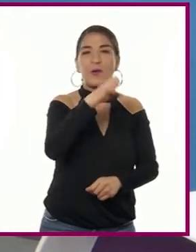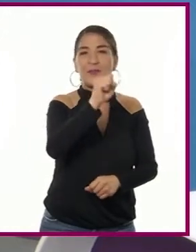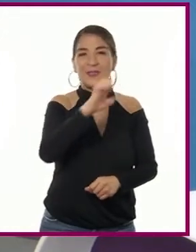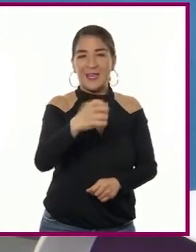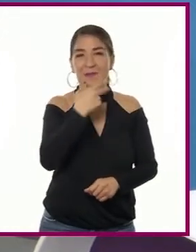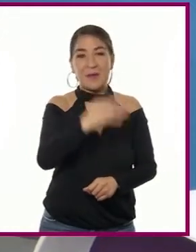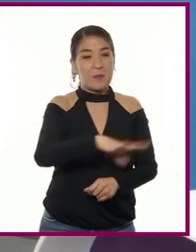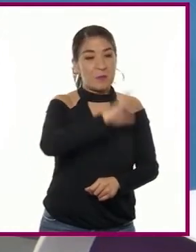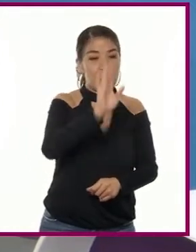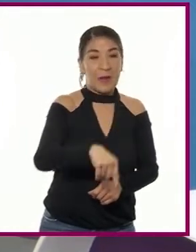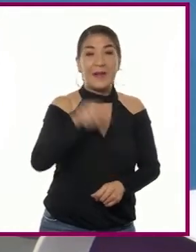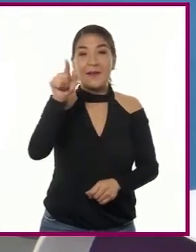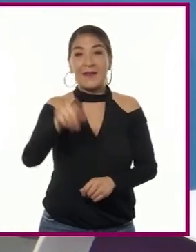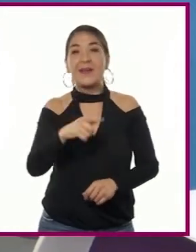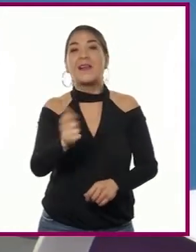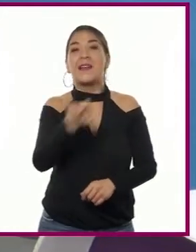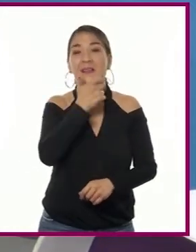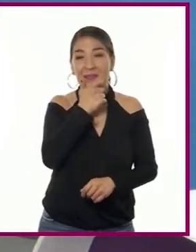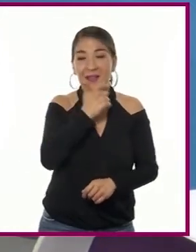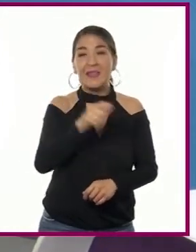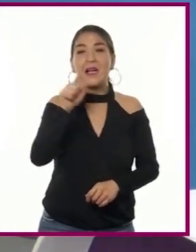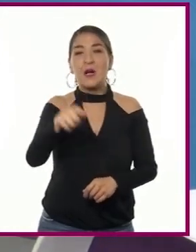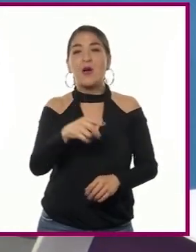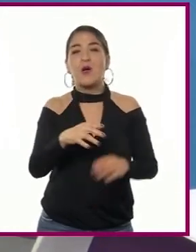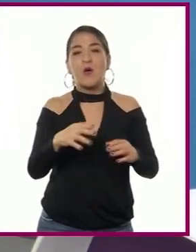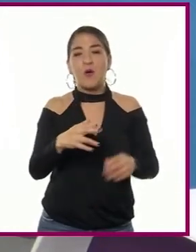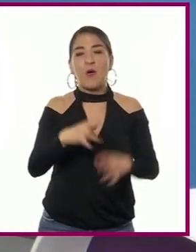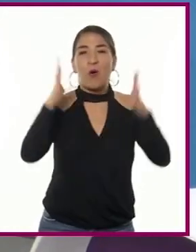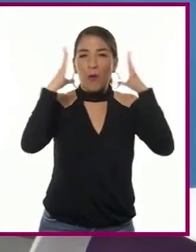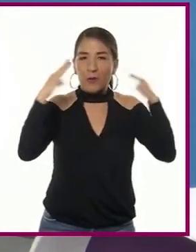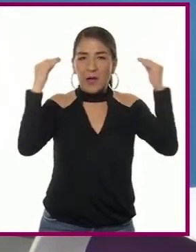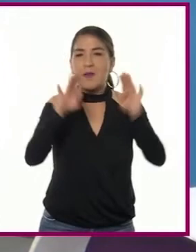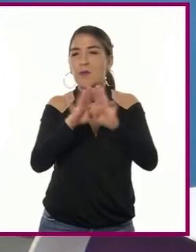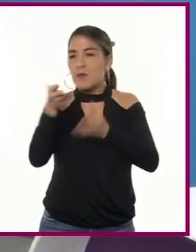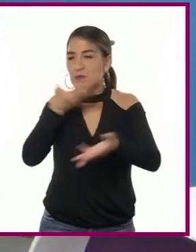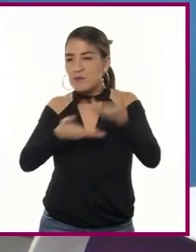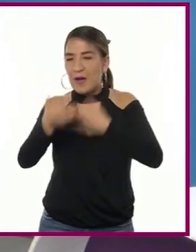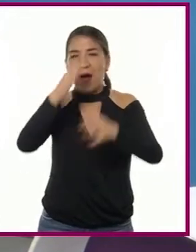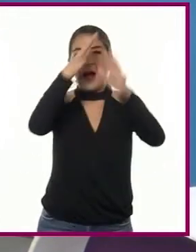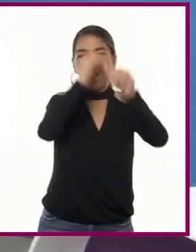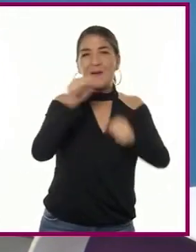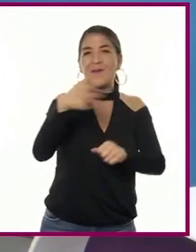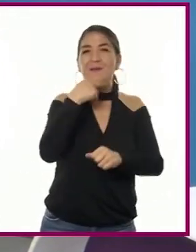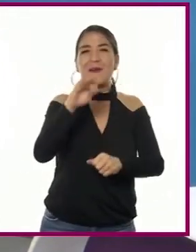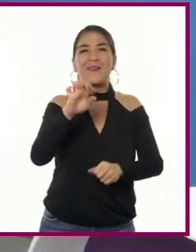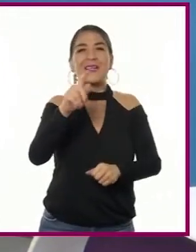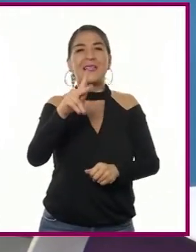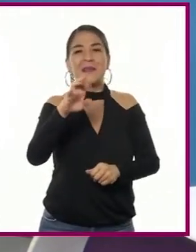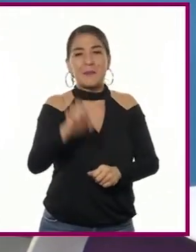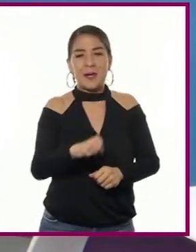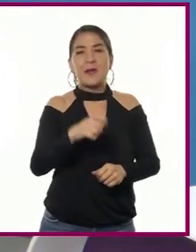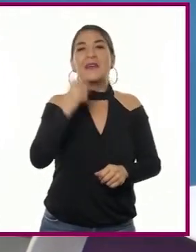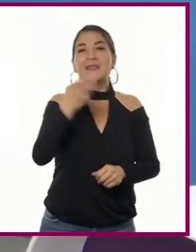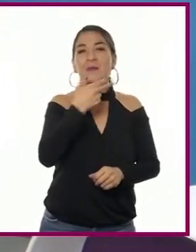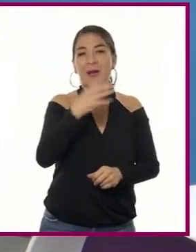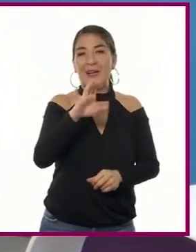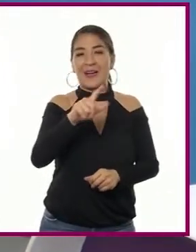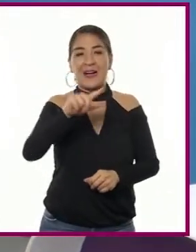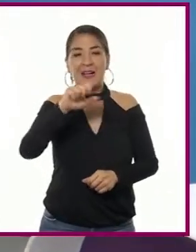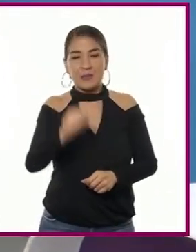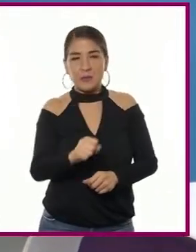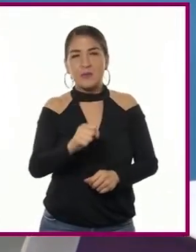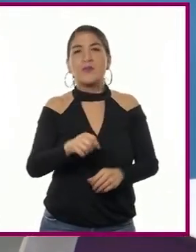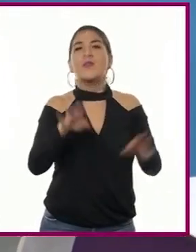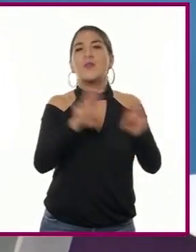provocó que Inglaterra y Holanda aceptaran negociar con Felipe Borbón, toda vez que su candidato, Carlos de Habsburgo,